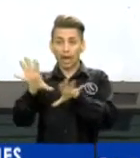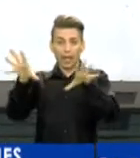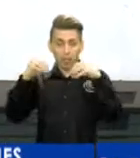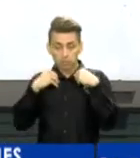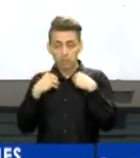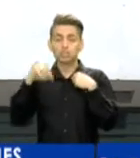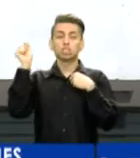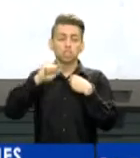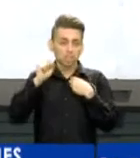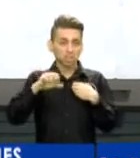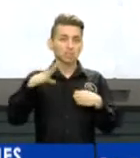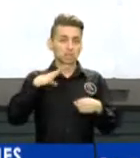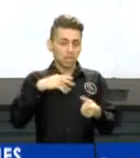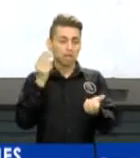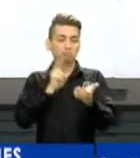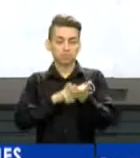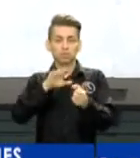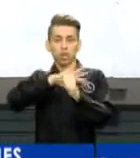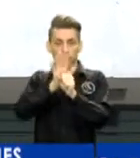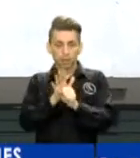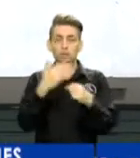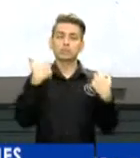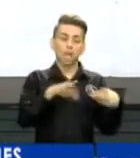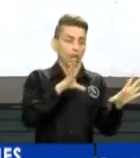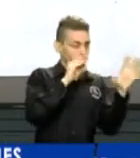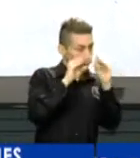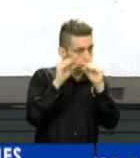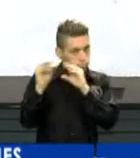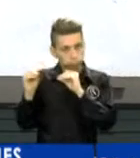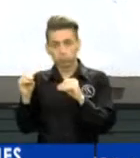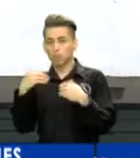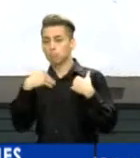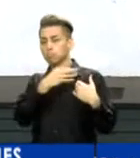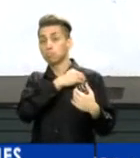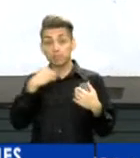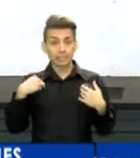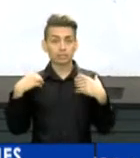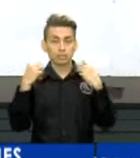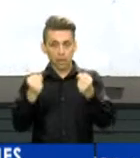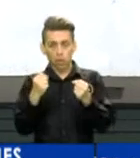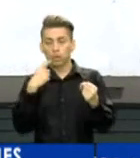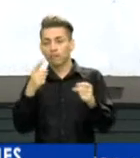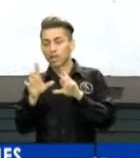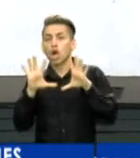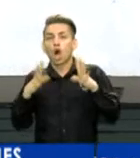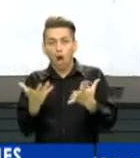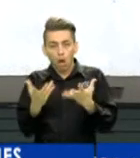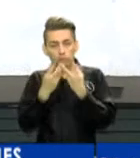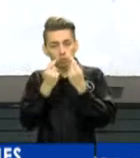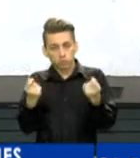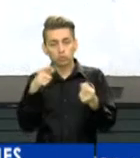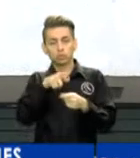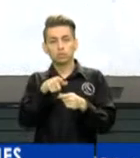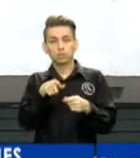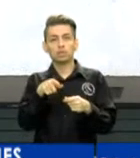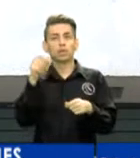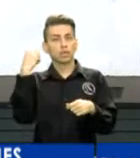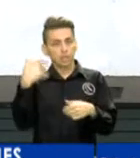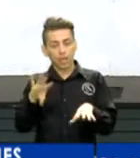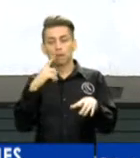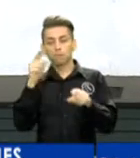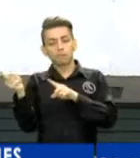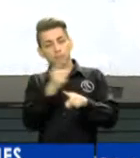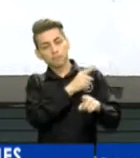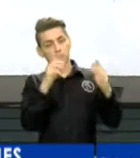salud juntamente con el Ministerio de Salud y se han apartado a estos colaboradores y se han realizado la cuarentena